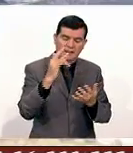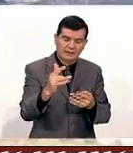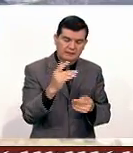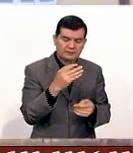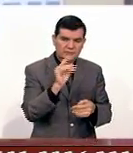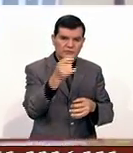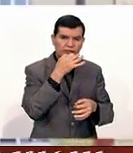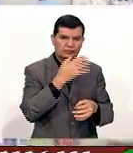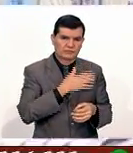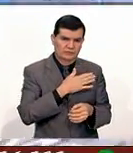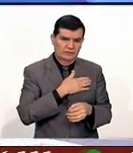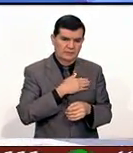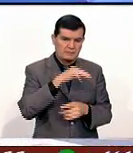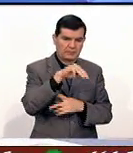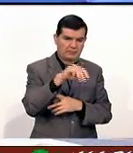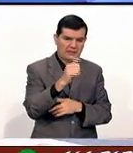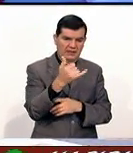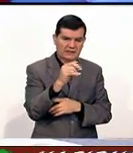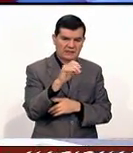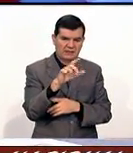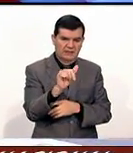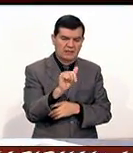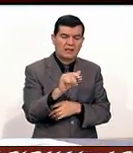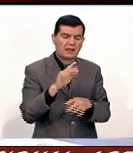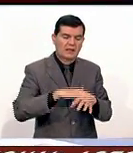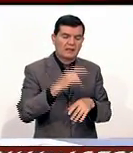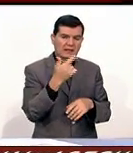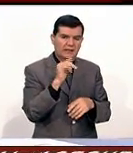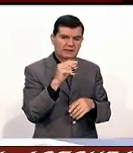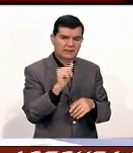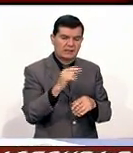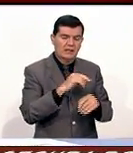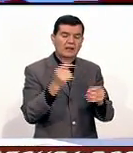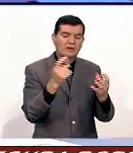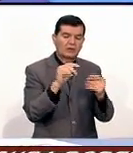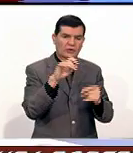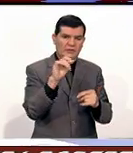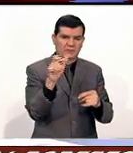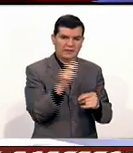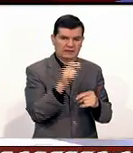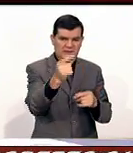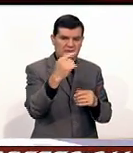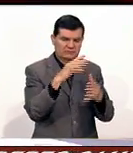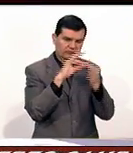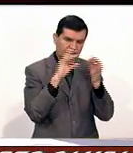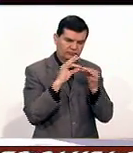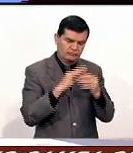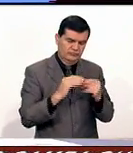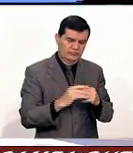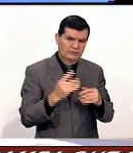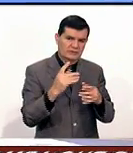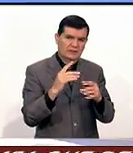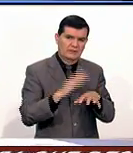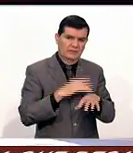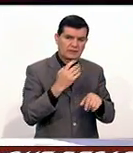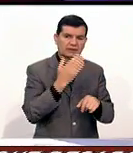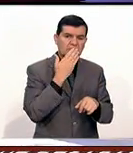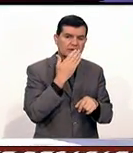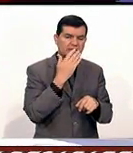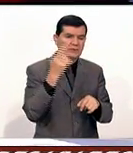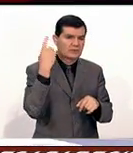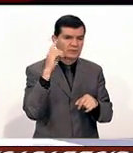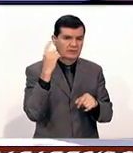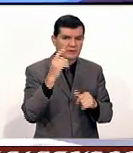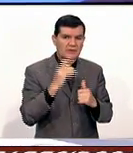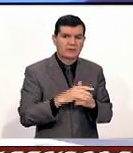mucho tu informe. Mayela, Brenda Mayela García, corresponsal de Notimex, pues seguirán los fríos en estos dos estados, en Sonora y en